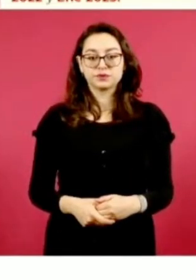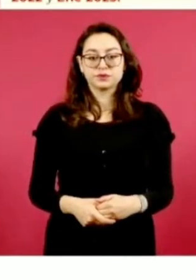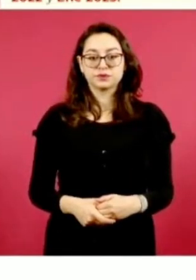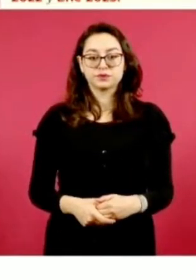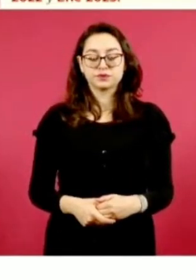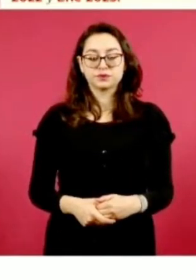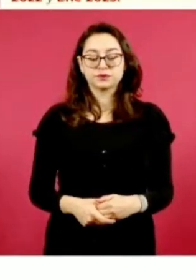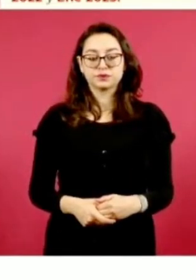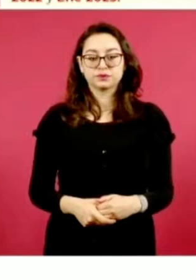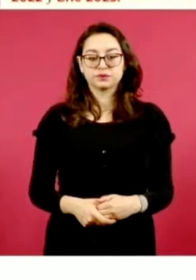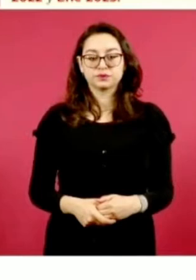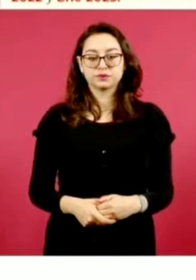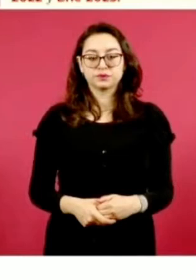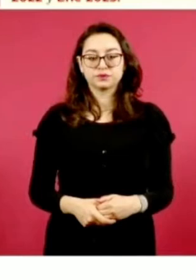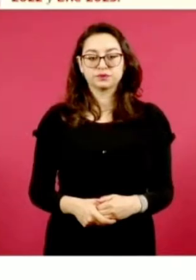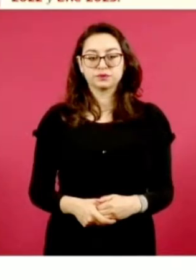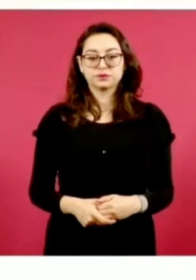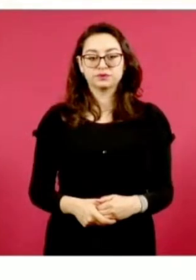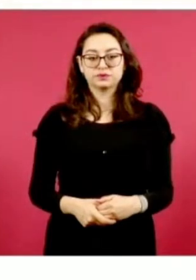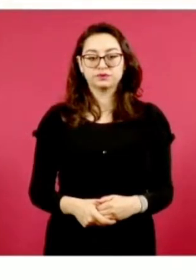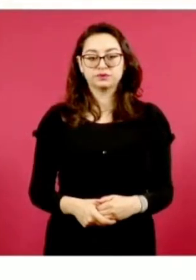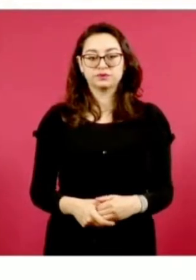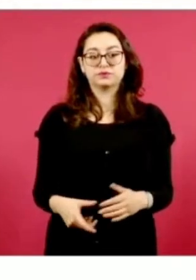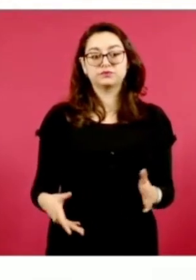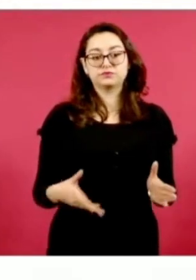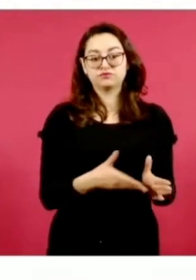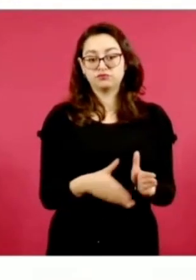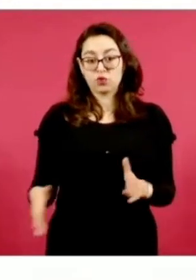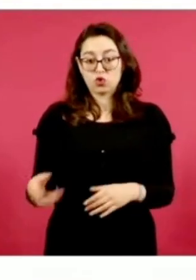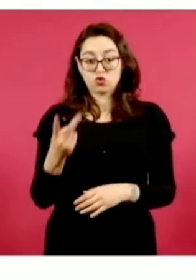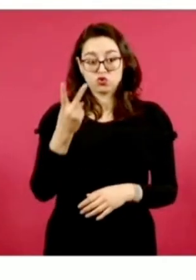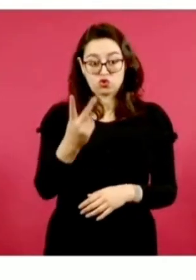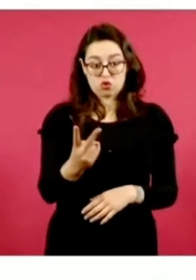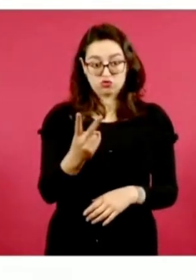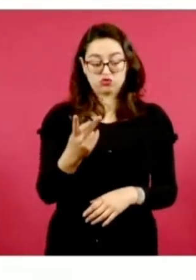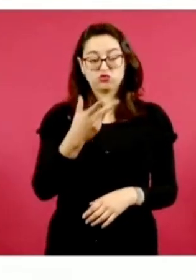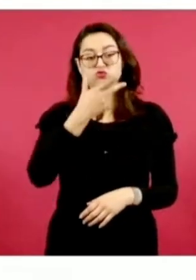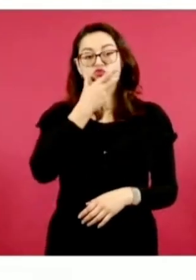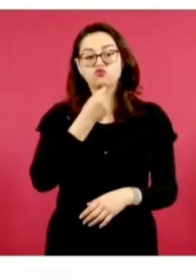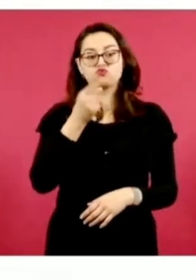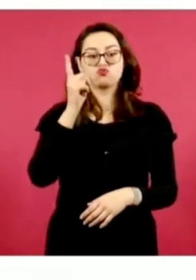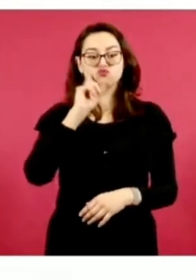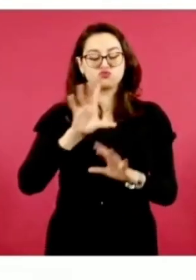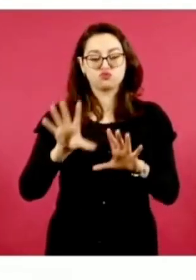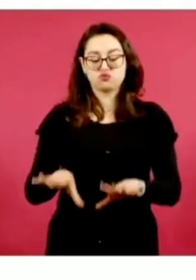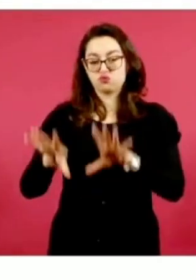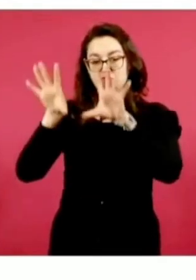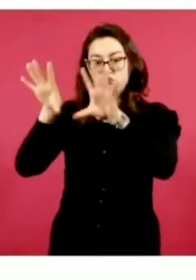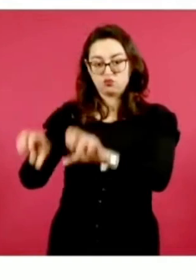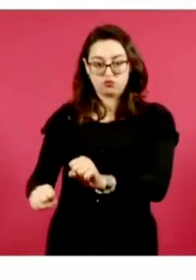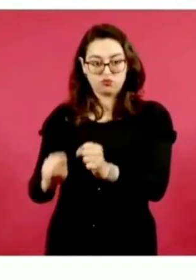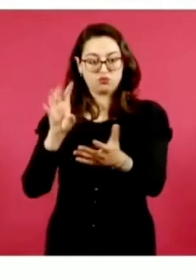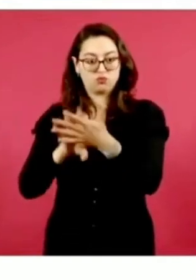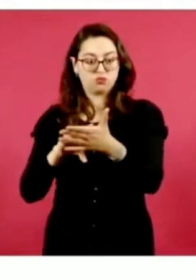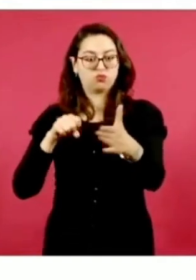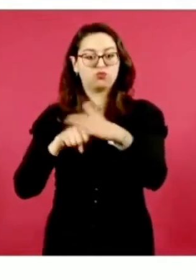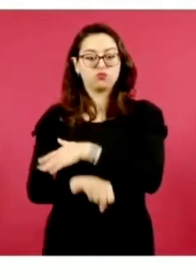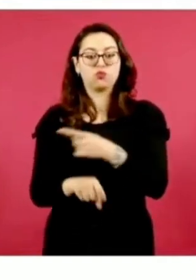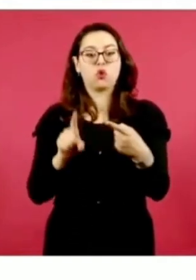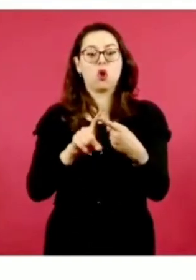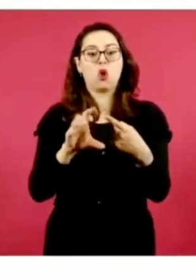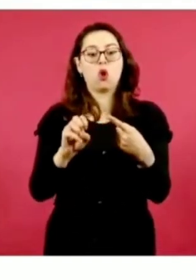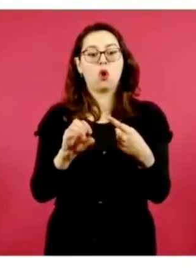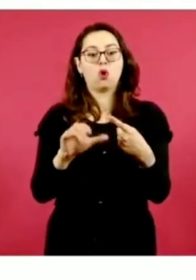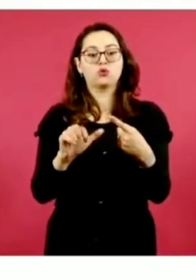a Oscar y Paloma. Ellos fueron detenidos por la Fiscalía de Guanajuato con